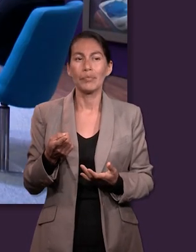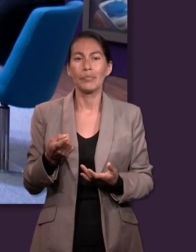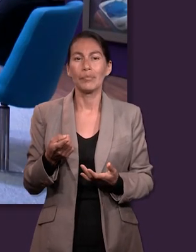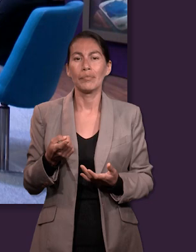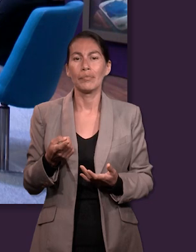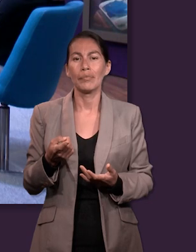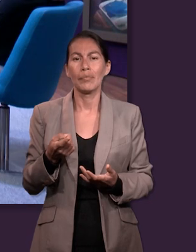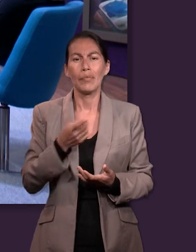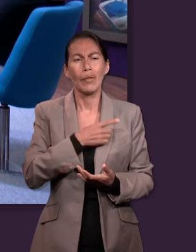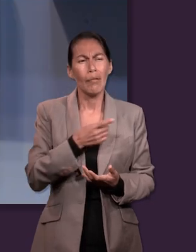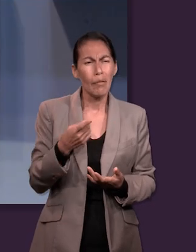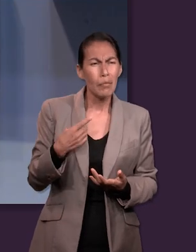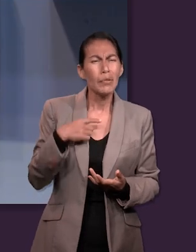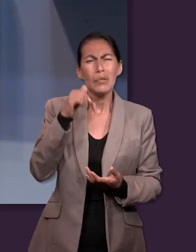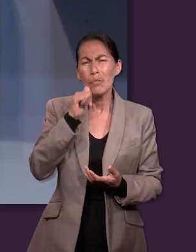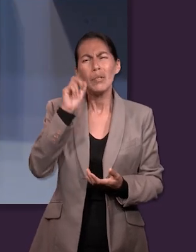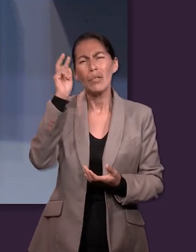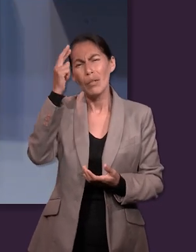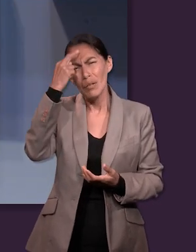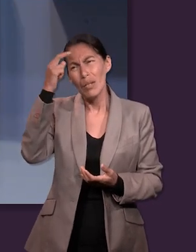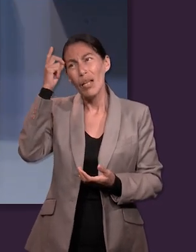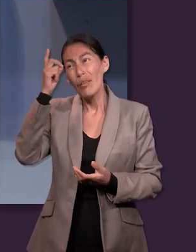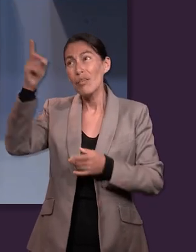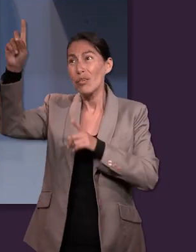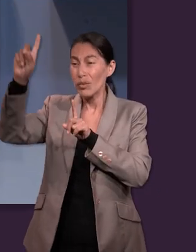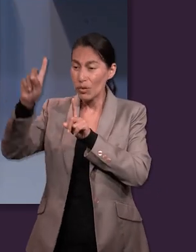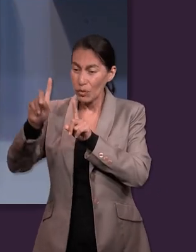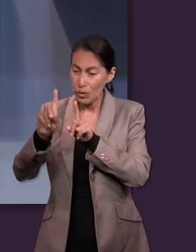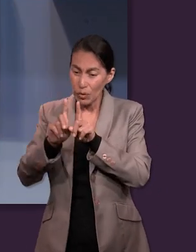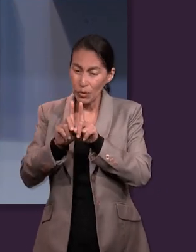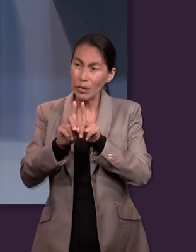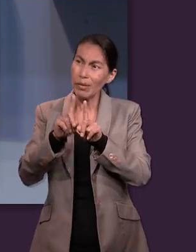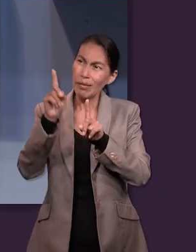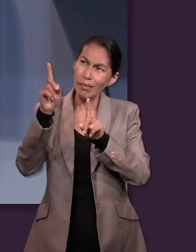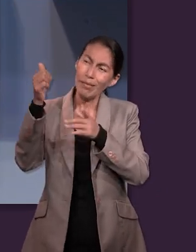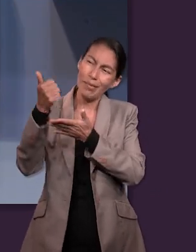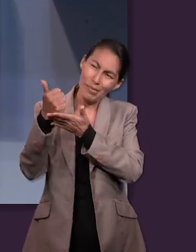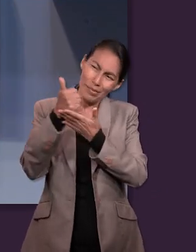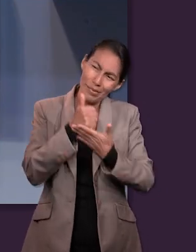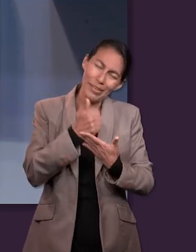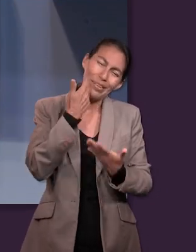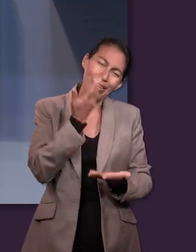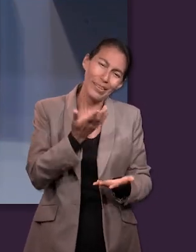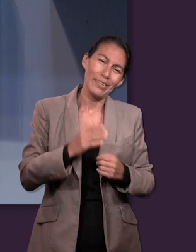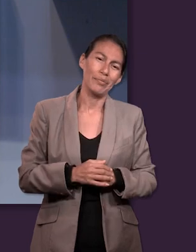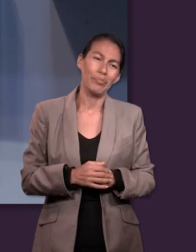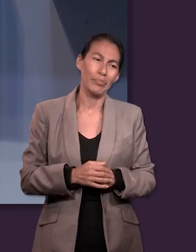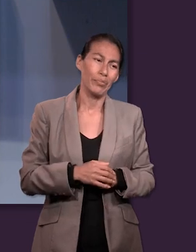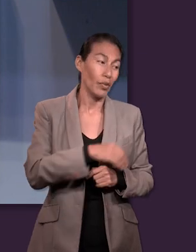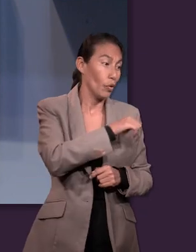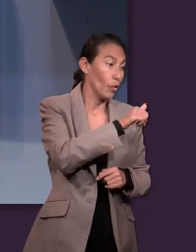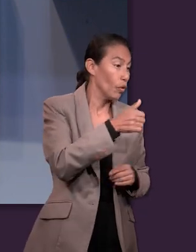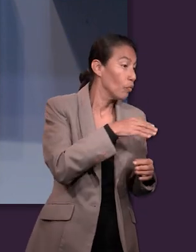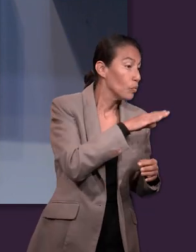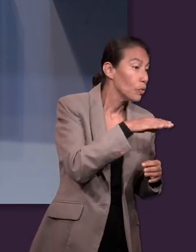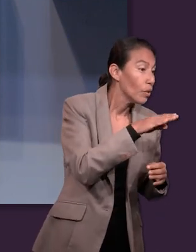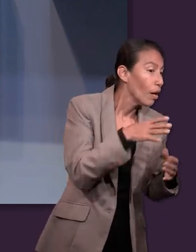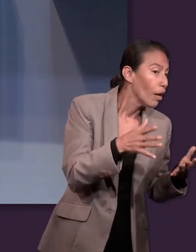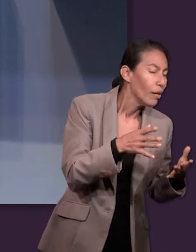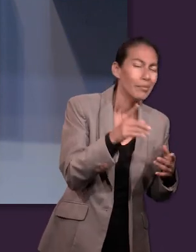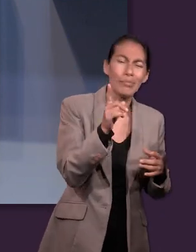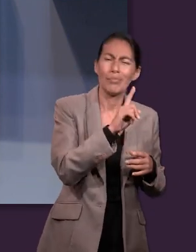pues no hay que olvidarnos de que Dios está ahí para nosotros y que Él quiere ayudarnos y, pues ya sabemos, no buscar sustitutos